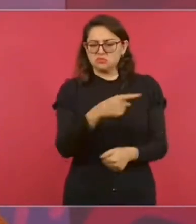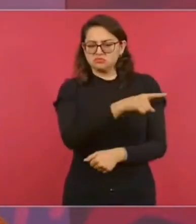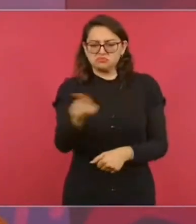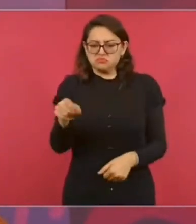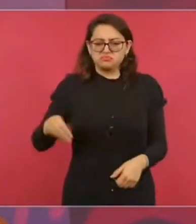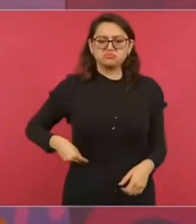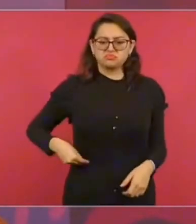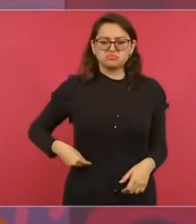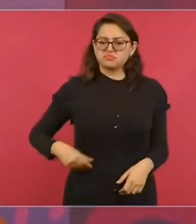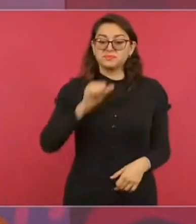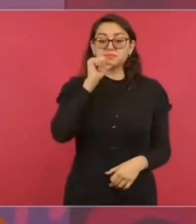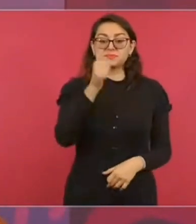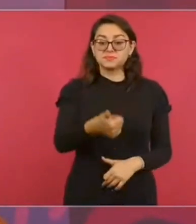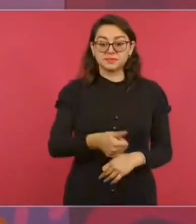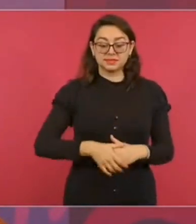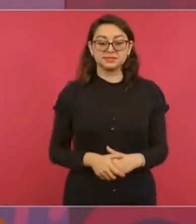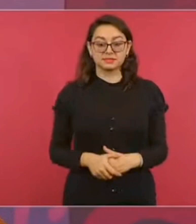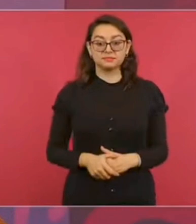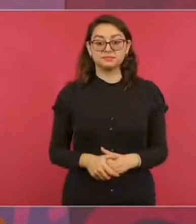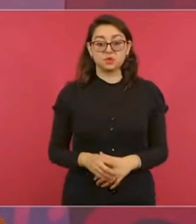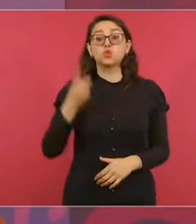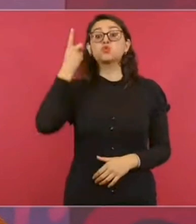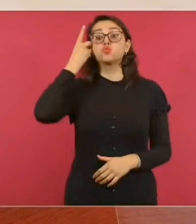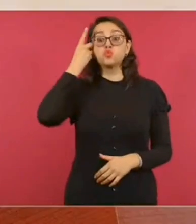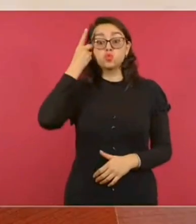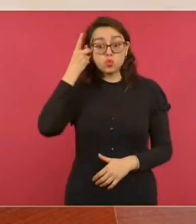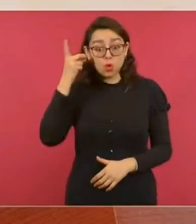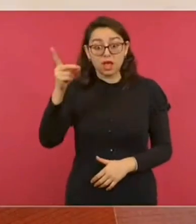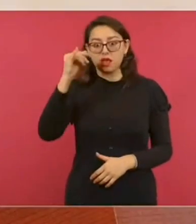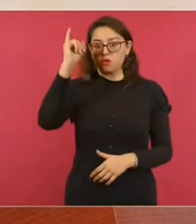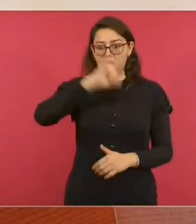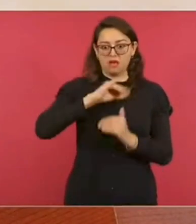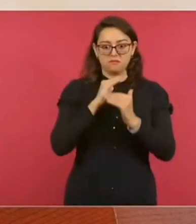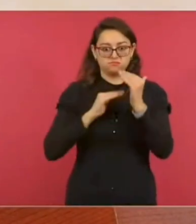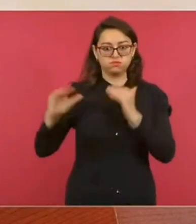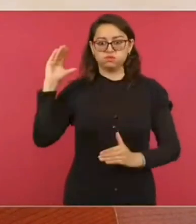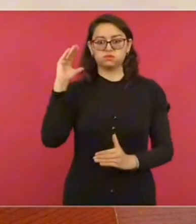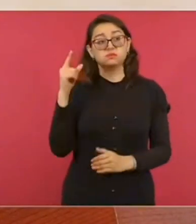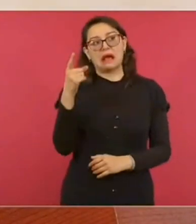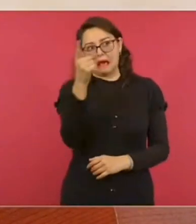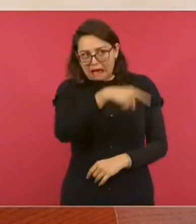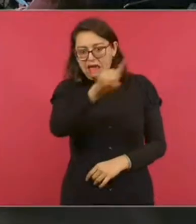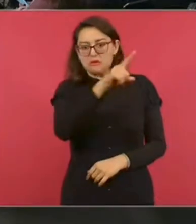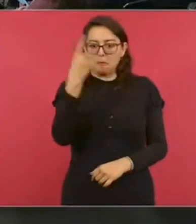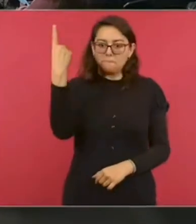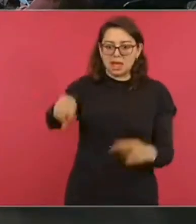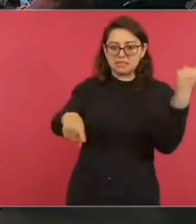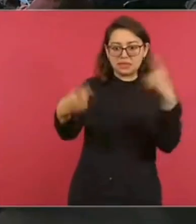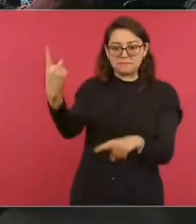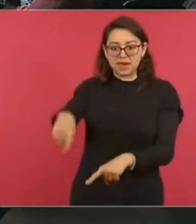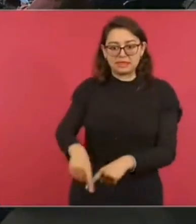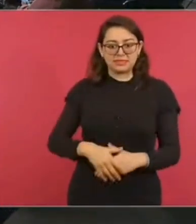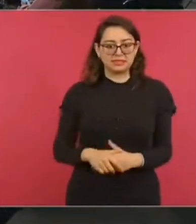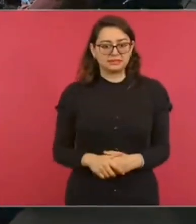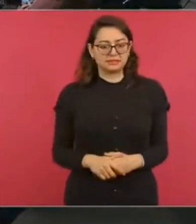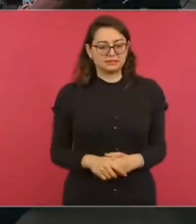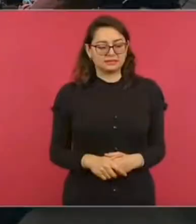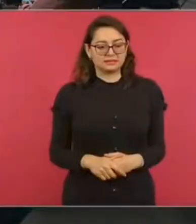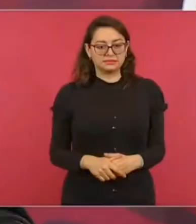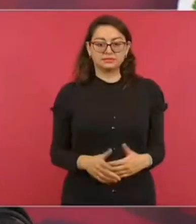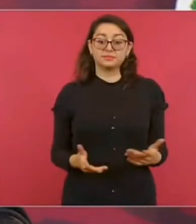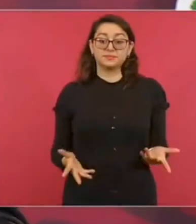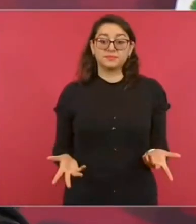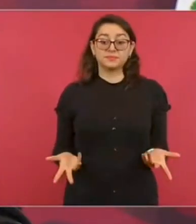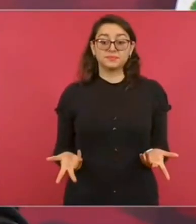Y lo mismo, todos los dueños de los medios de información que de pura casualidad son,